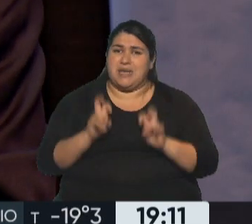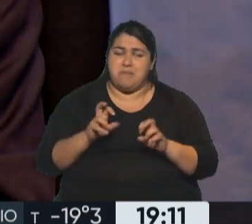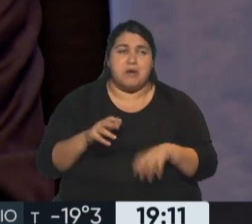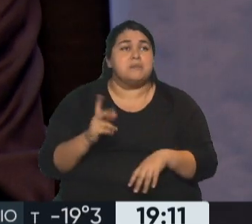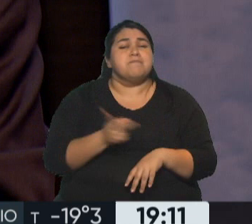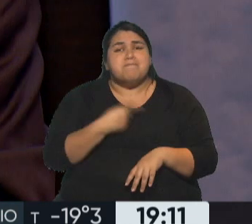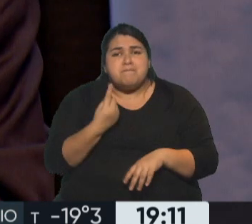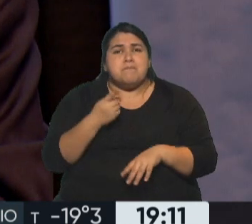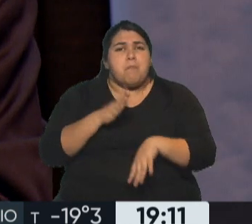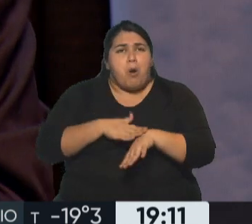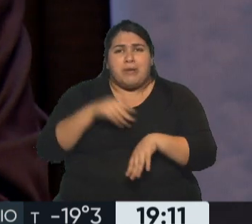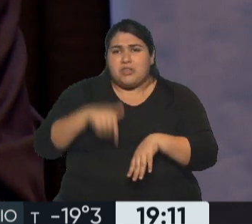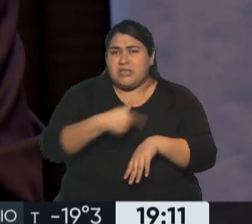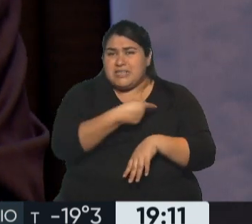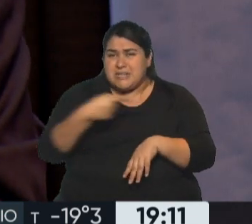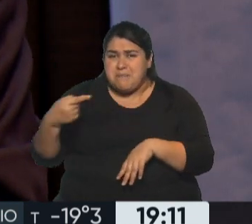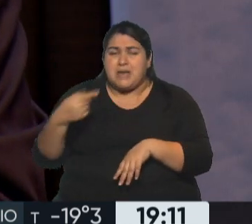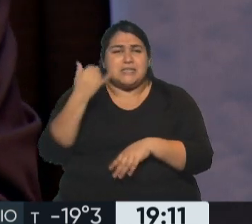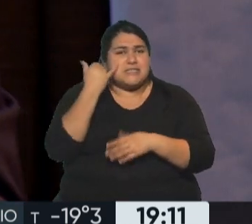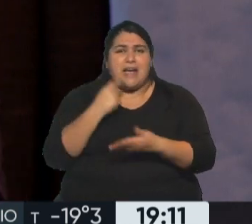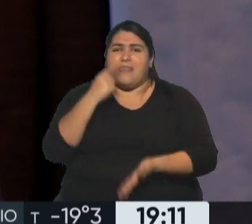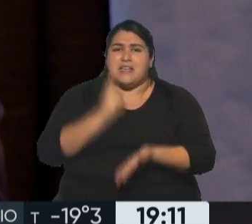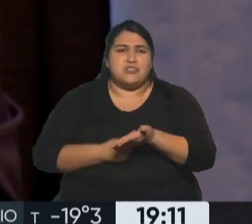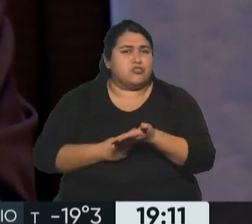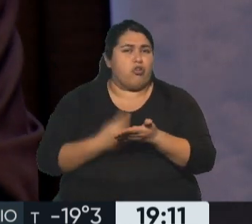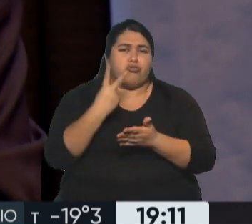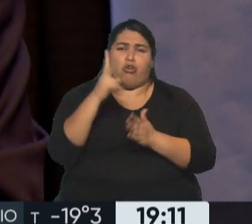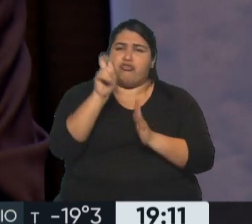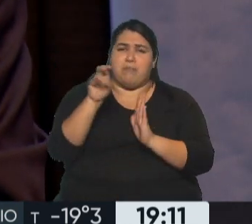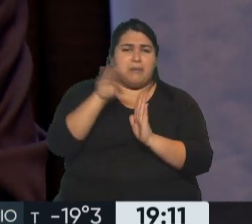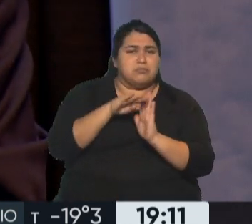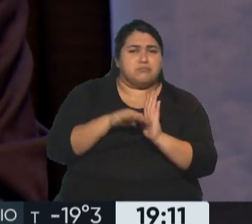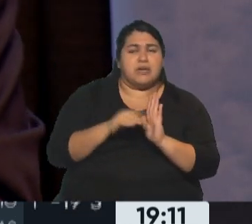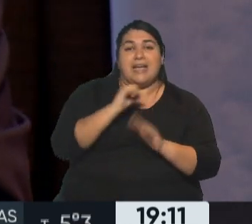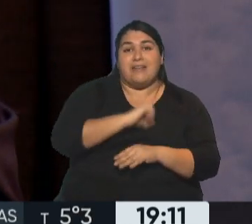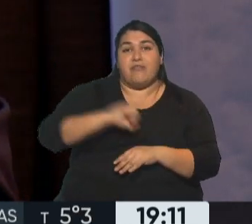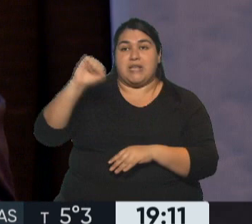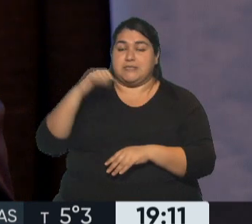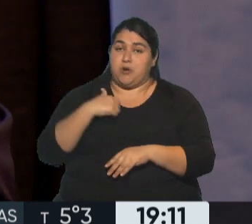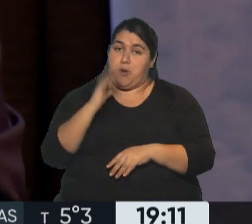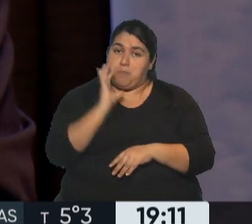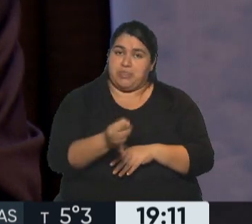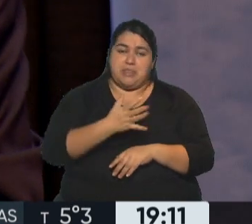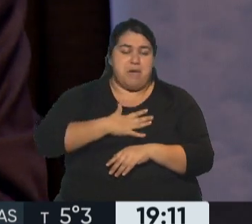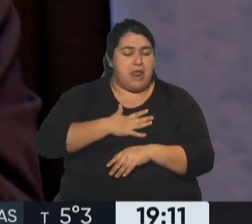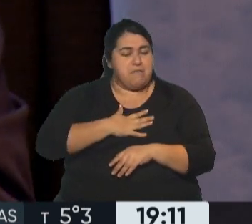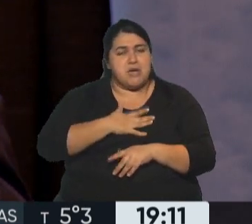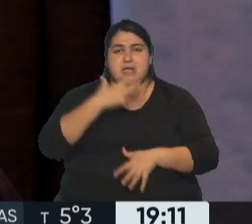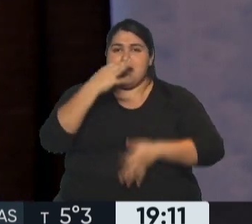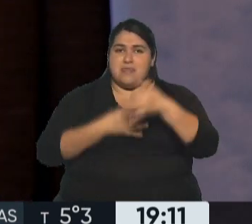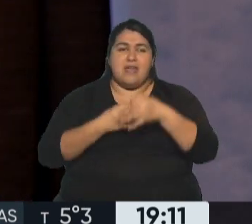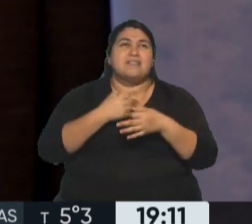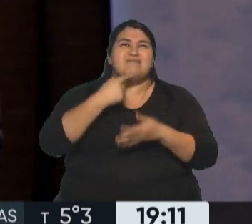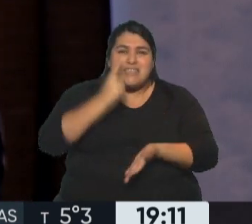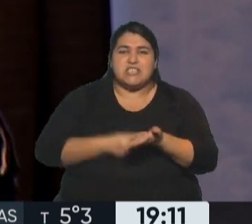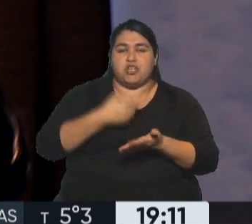tengamos en lo inmediato en la semana sean medidas en los dos primeros planos. quizás el tema de la inflación, lo que no me cabe duda es que va a haber medidas que van